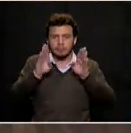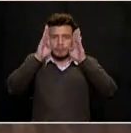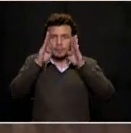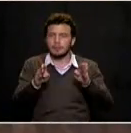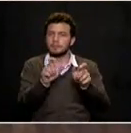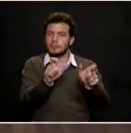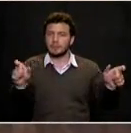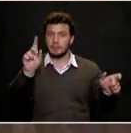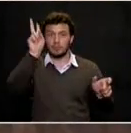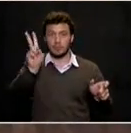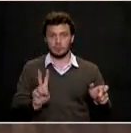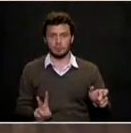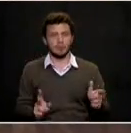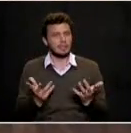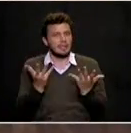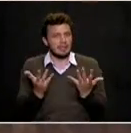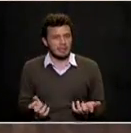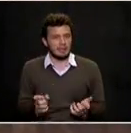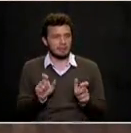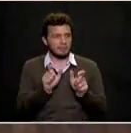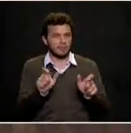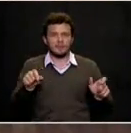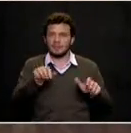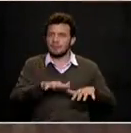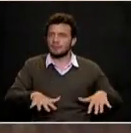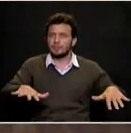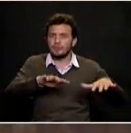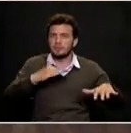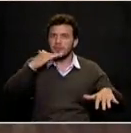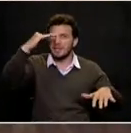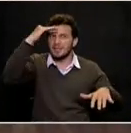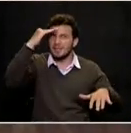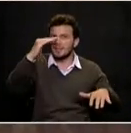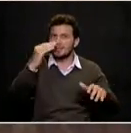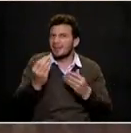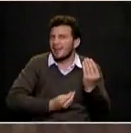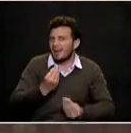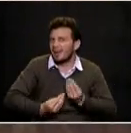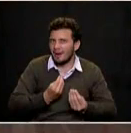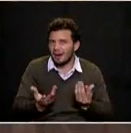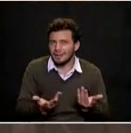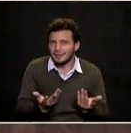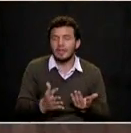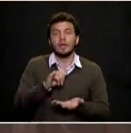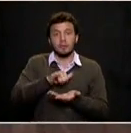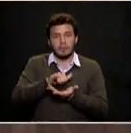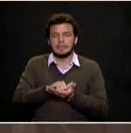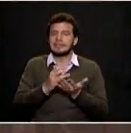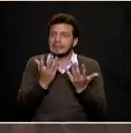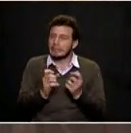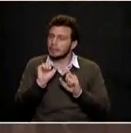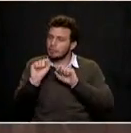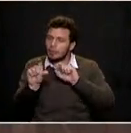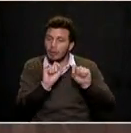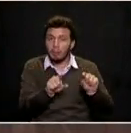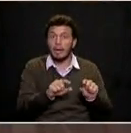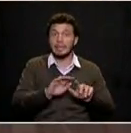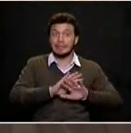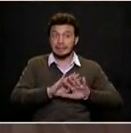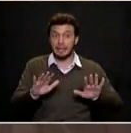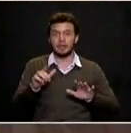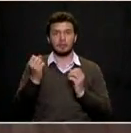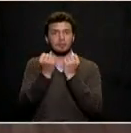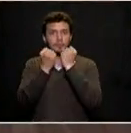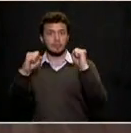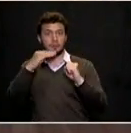a qué se dedican, tener un control sobre la actividad de estos venezolanos en la ciudad de Medellín y así el municipio les pueda ofrecer programas sociales